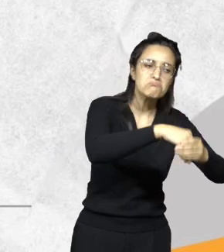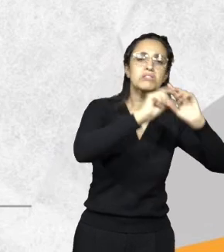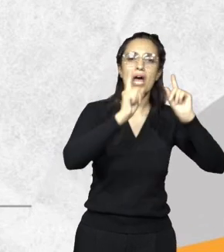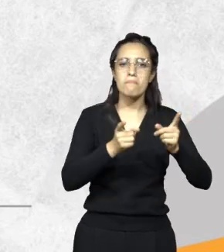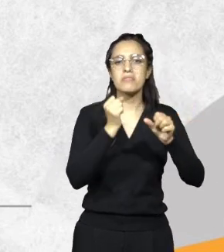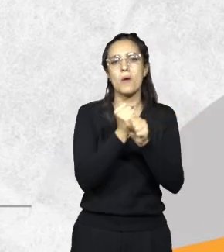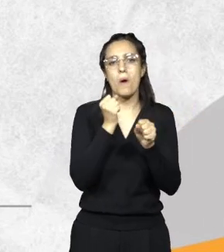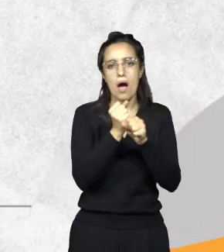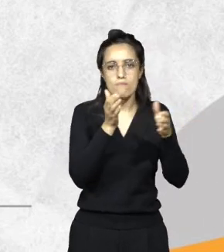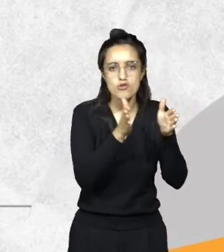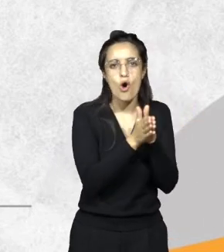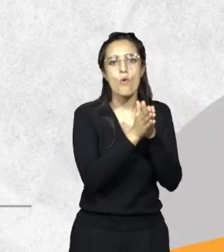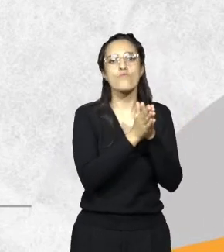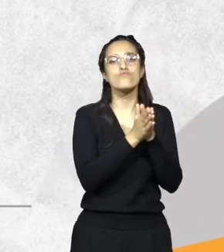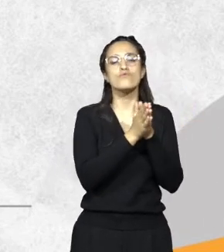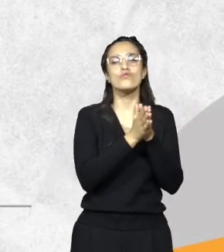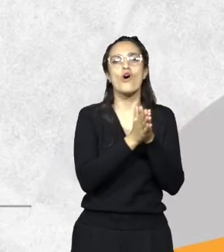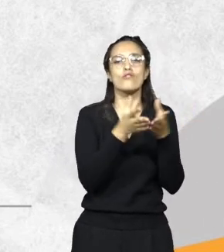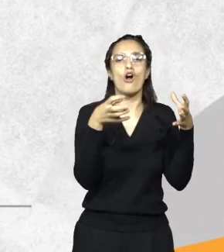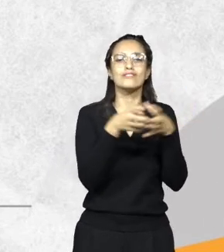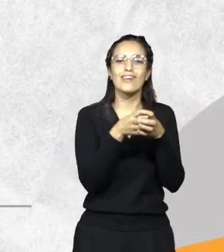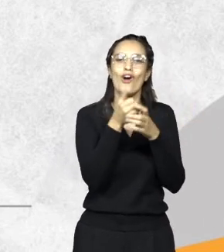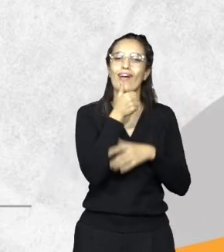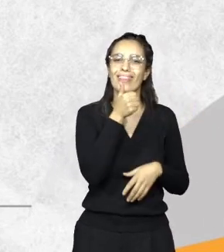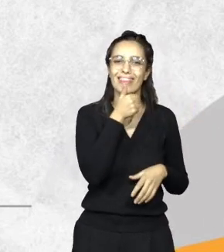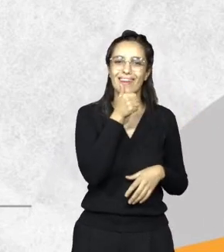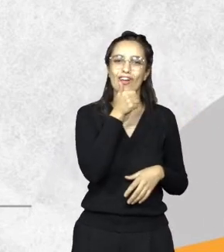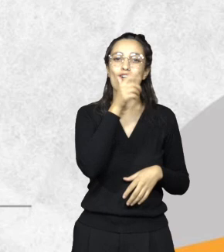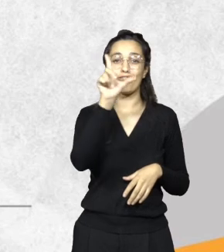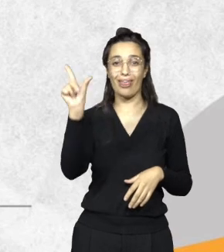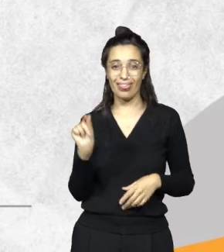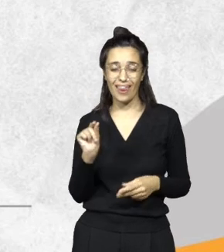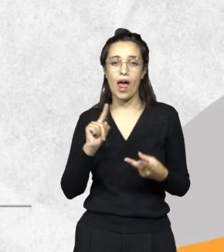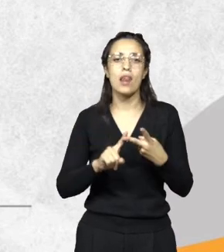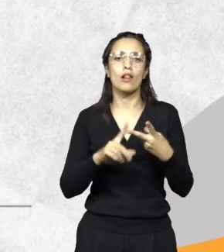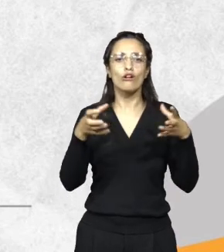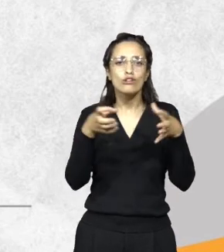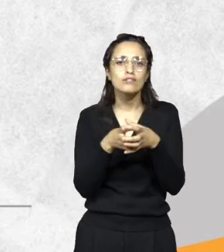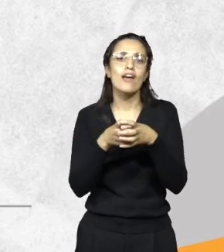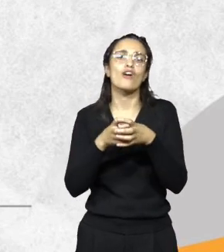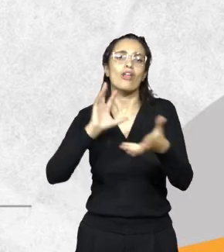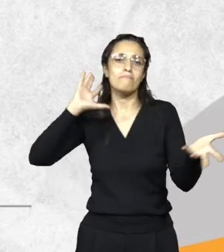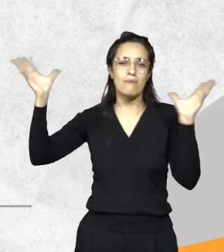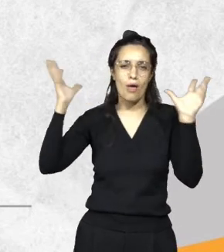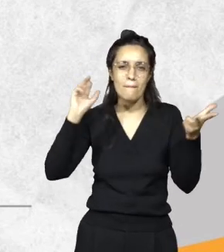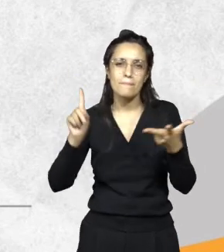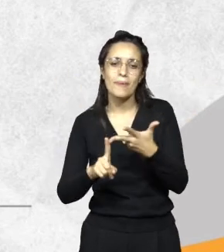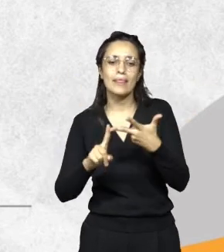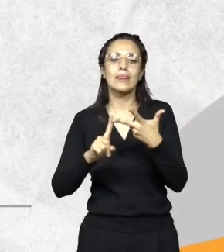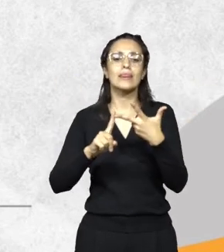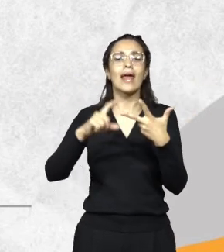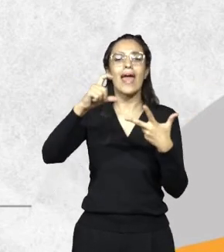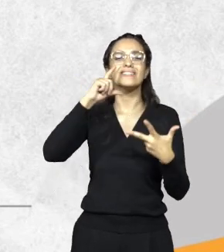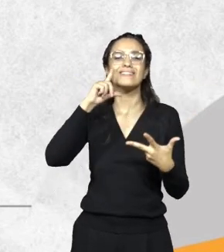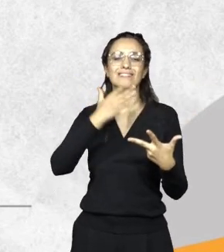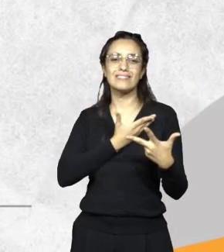conjunto con el Consejo Hídrico Federal, estuvieron ayer exponiendo con el Consejo Federal de Medio Ambiente, el ESIF en materia de fauna,